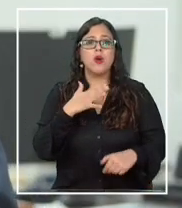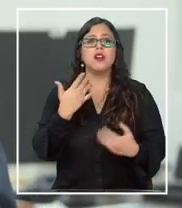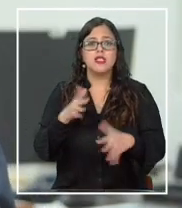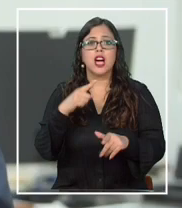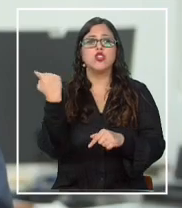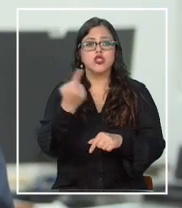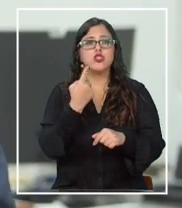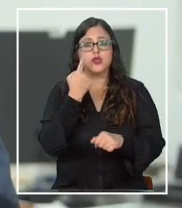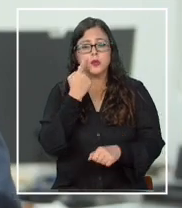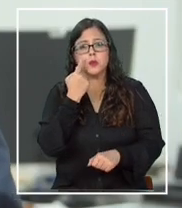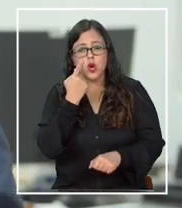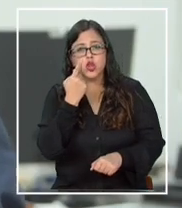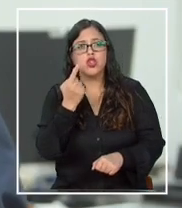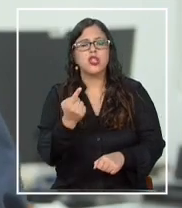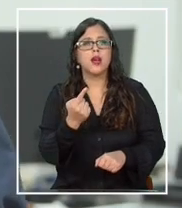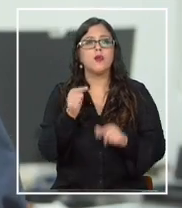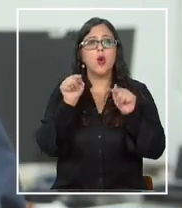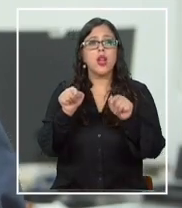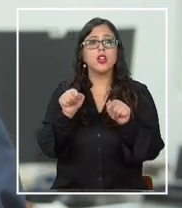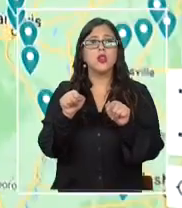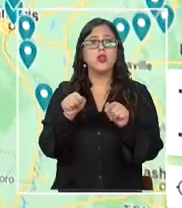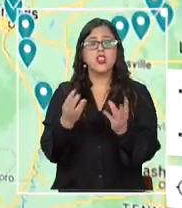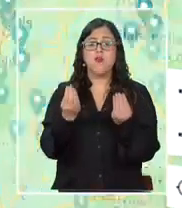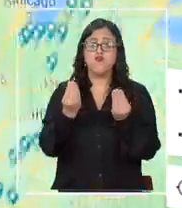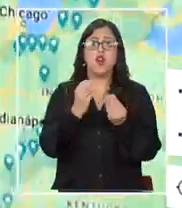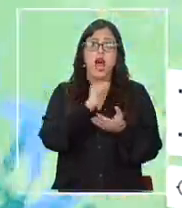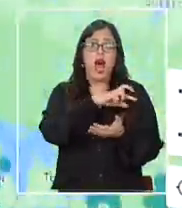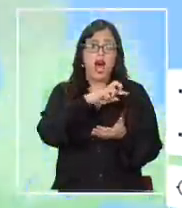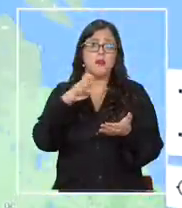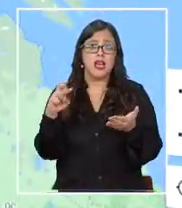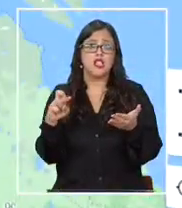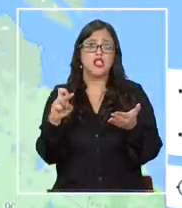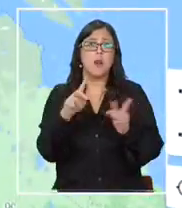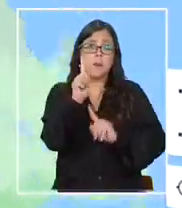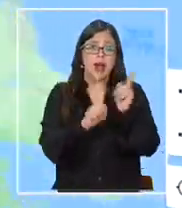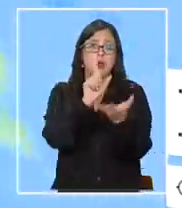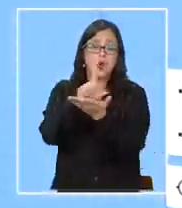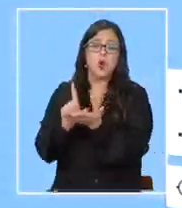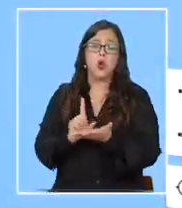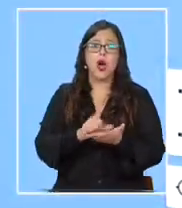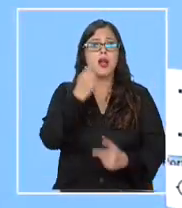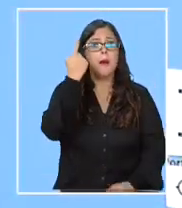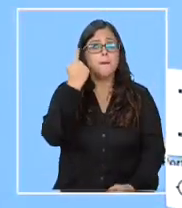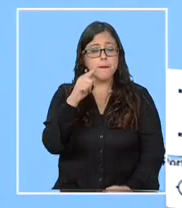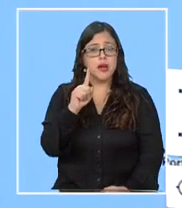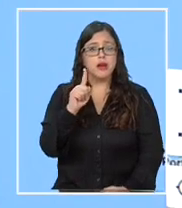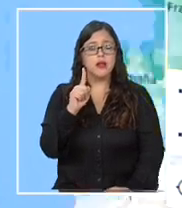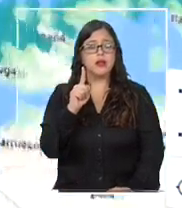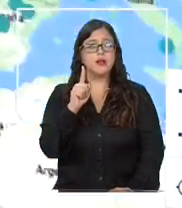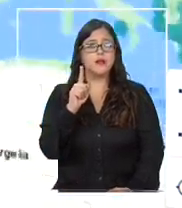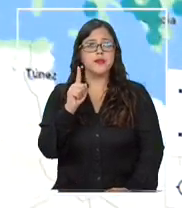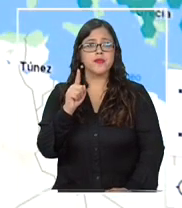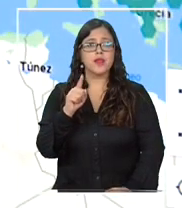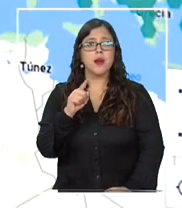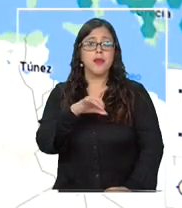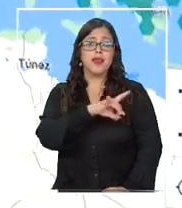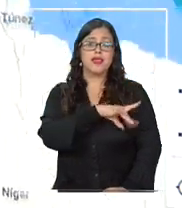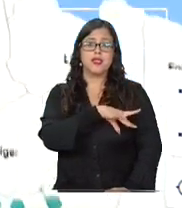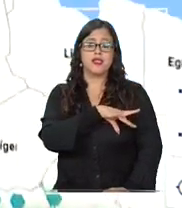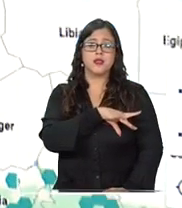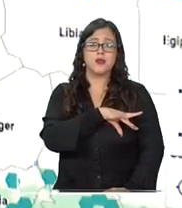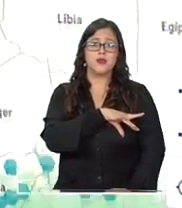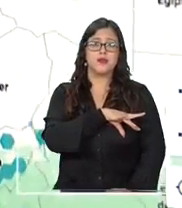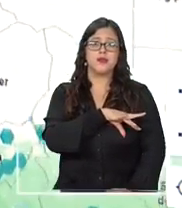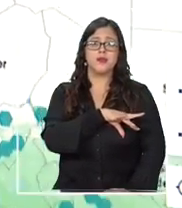la hemos revisado y consideramos que es una buena aplicación indefinida para ciertos territorios. Sin embargo, para nuestro país que